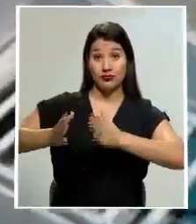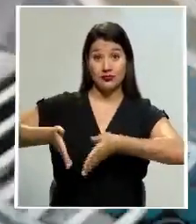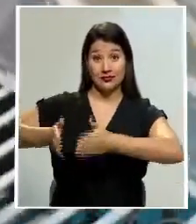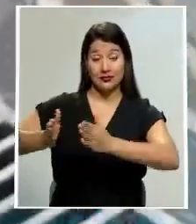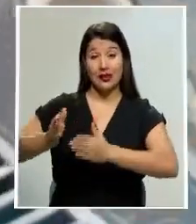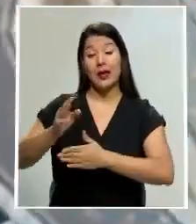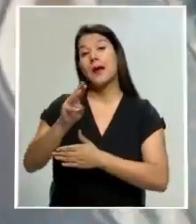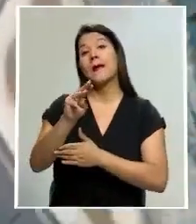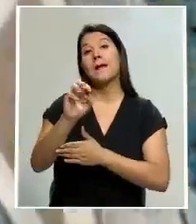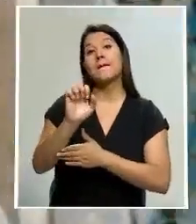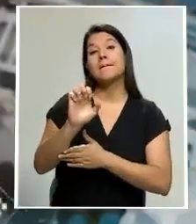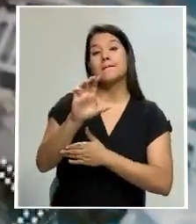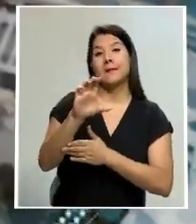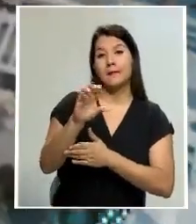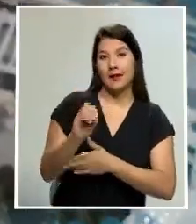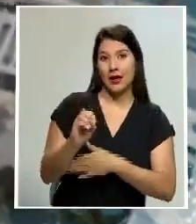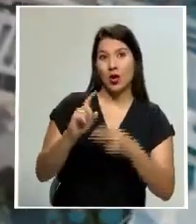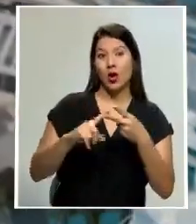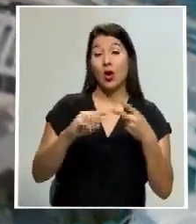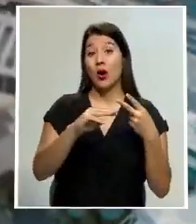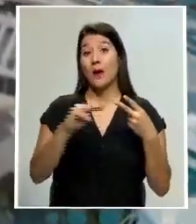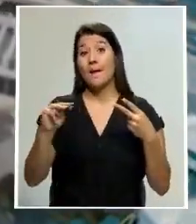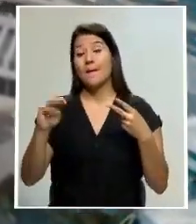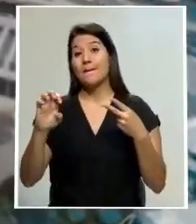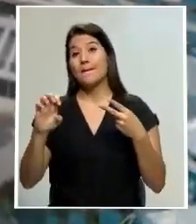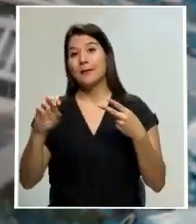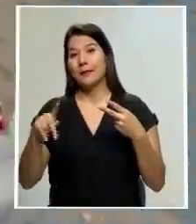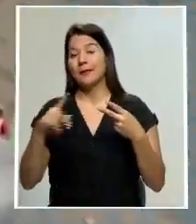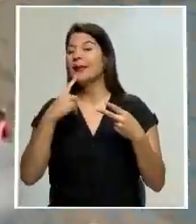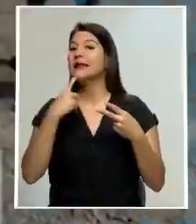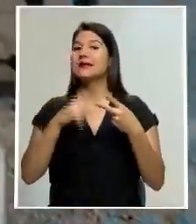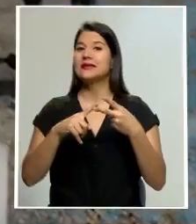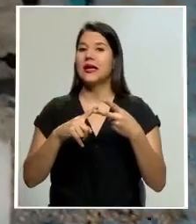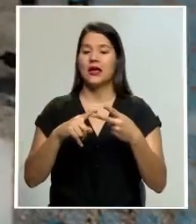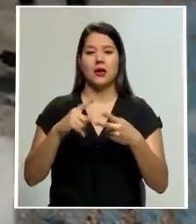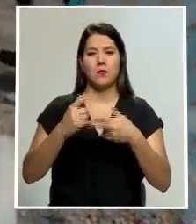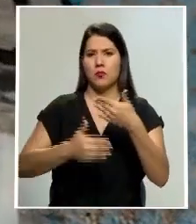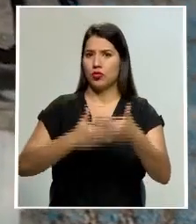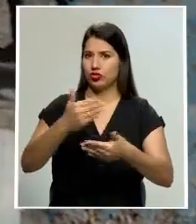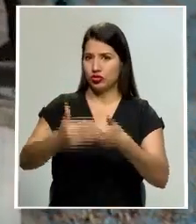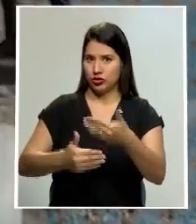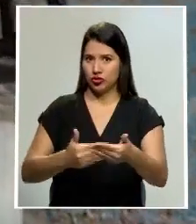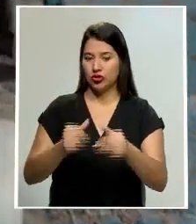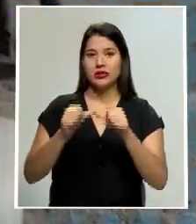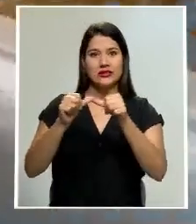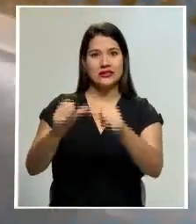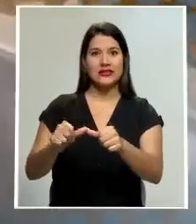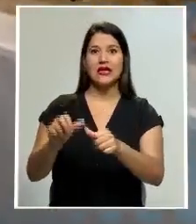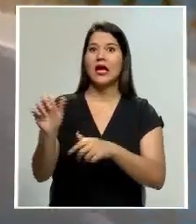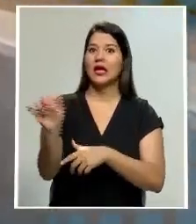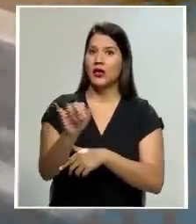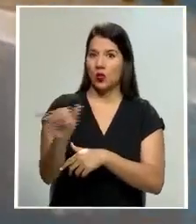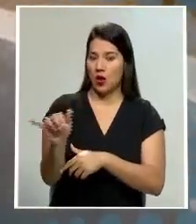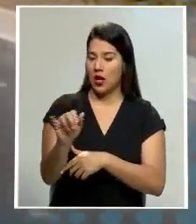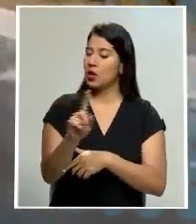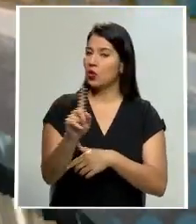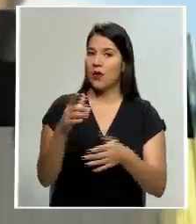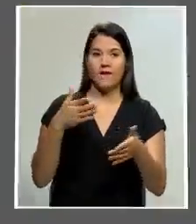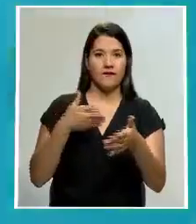MECO aseguraron que los proyectos en curso no se verán afectados y que los trabajos se cumplirán conforme a los contratos firmados.